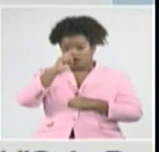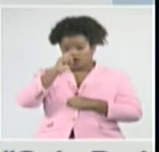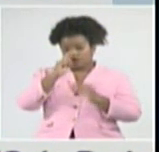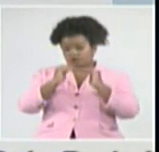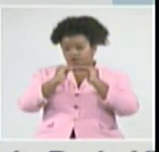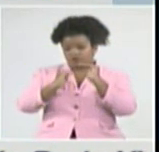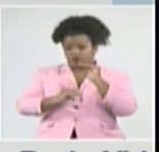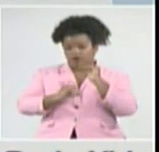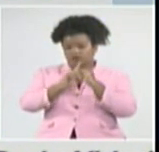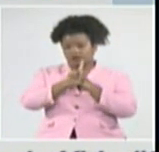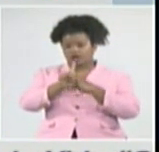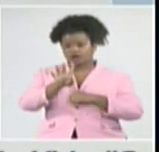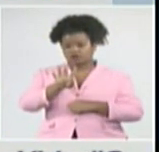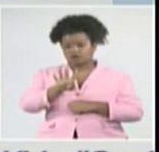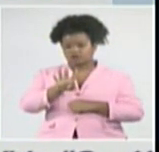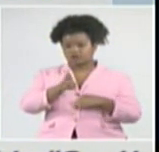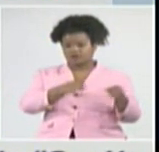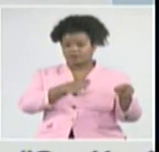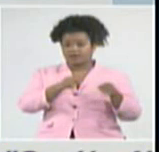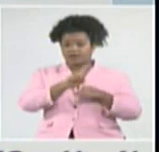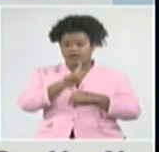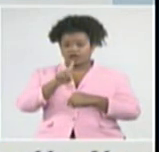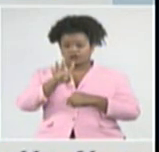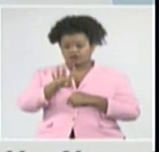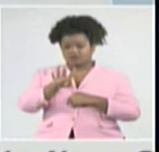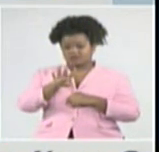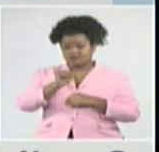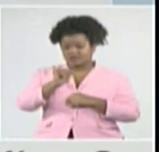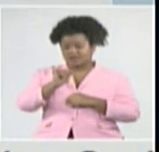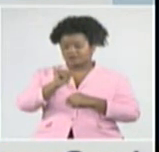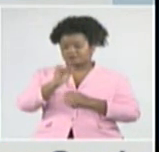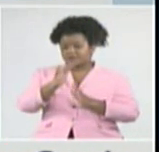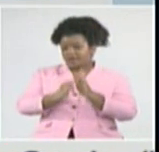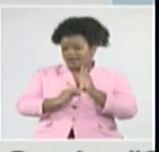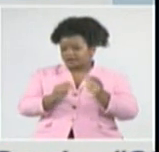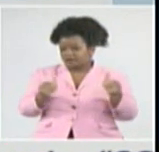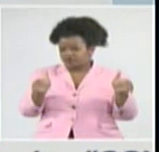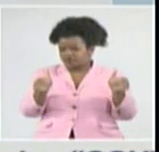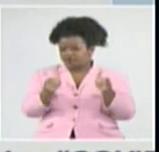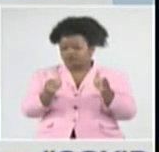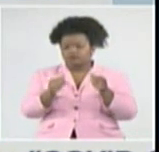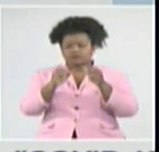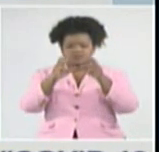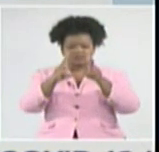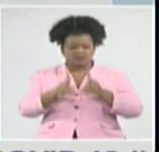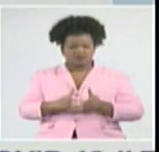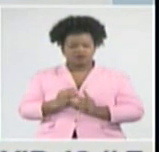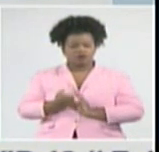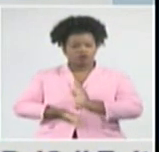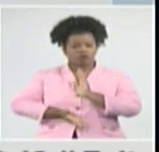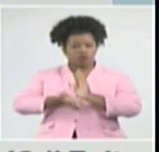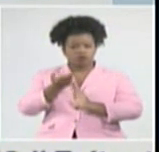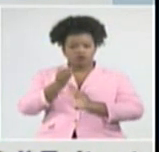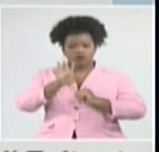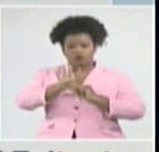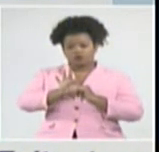114 menores de 6 meses, pues también una cifra todavía elevada, 58. De 20